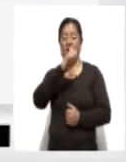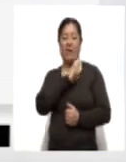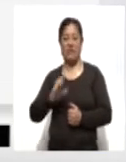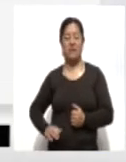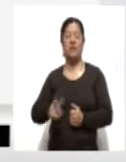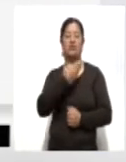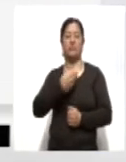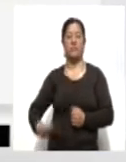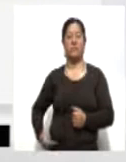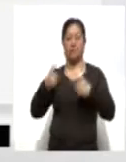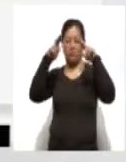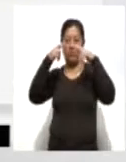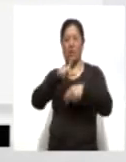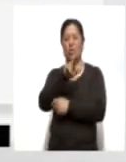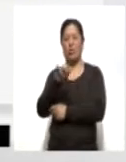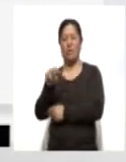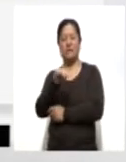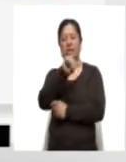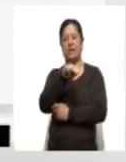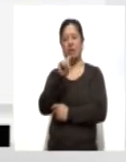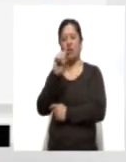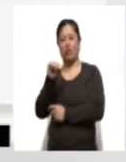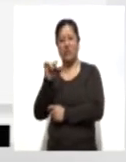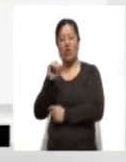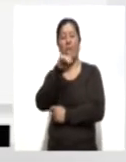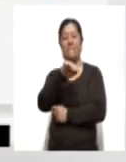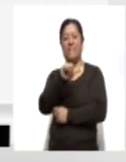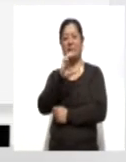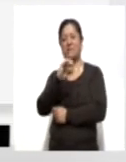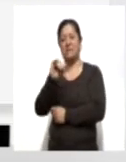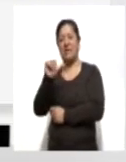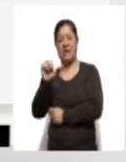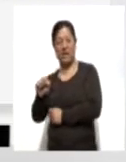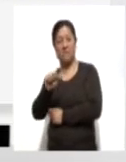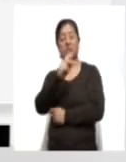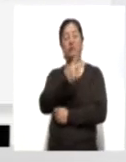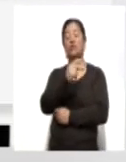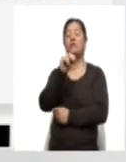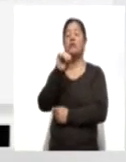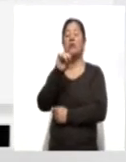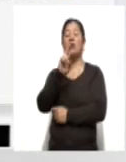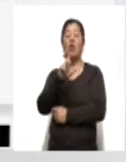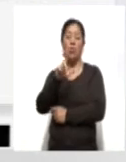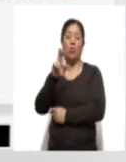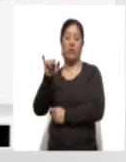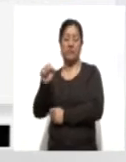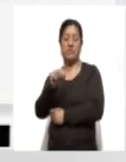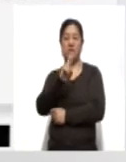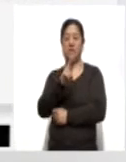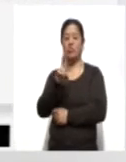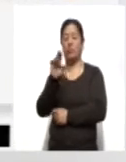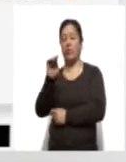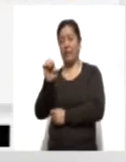Mariano Andalco, Antonio Calva, Manolo Flores Macías, Humberto Macías, Luis Galindo y Rubén Rivera. Reconozco su